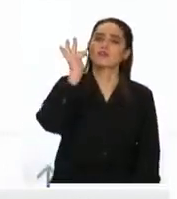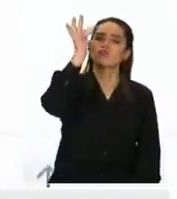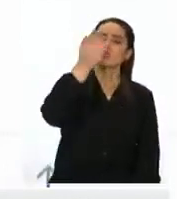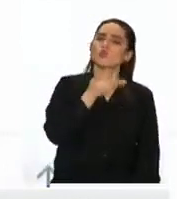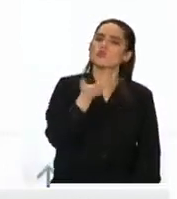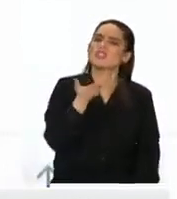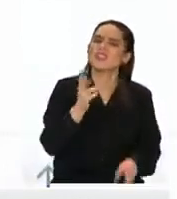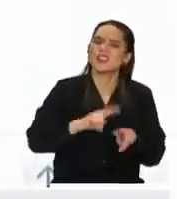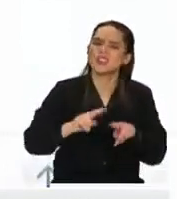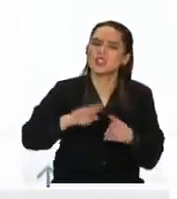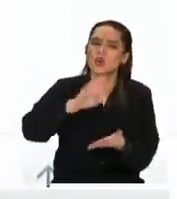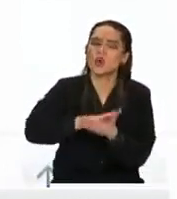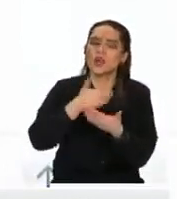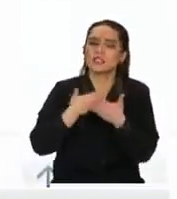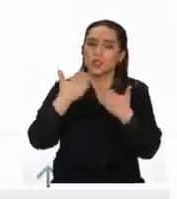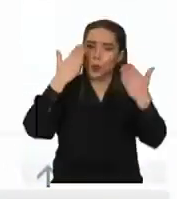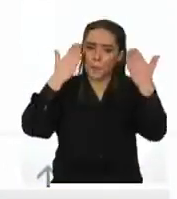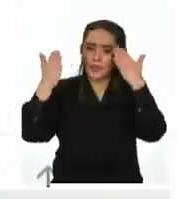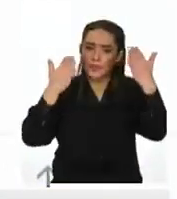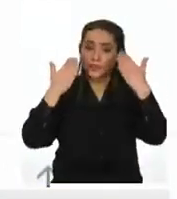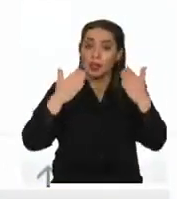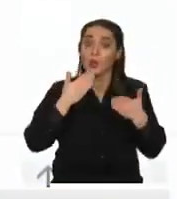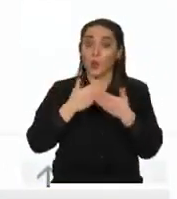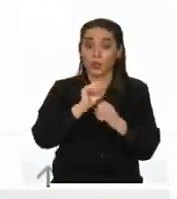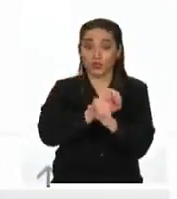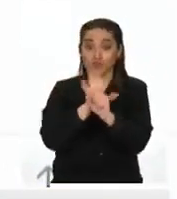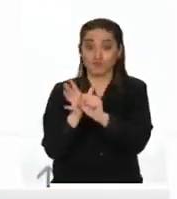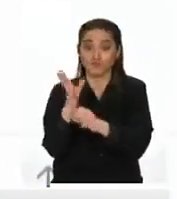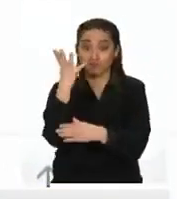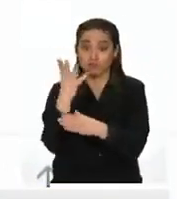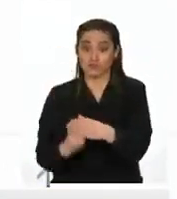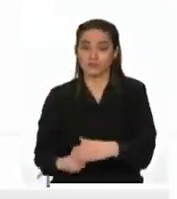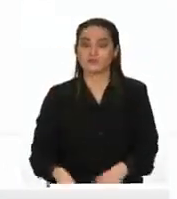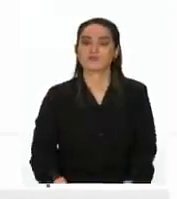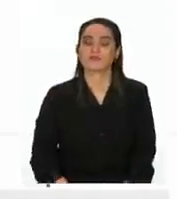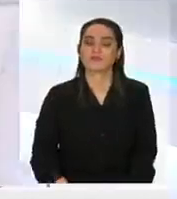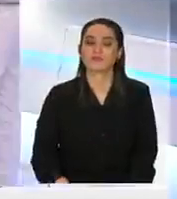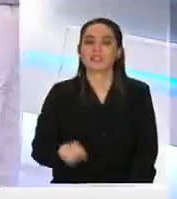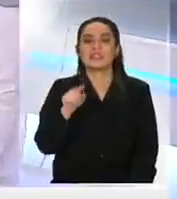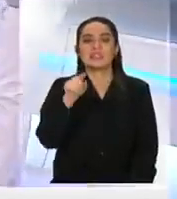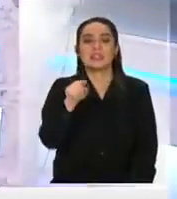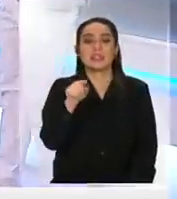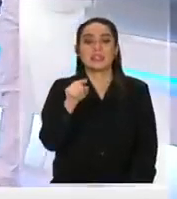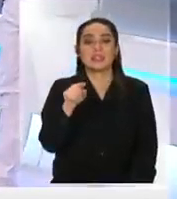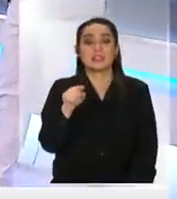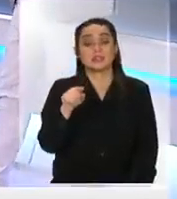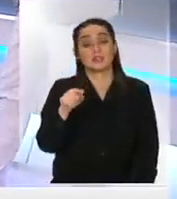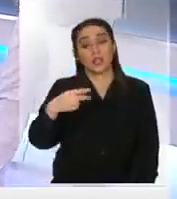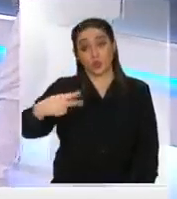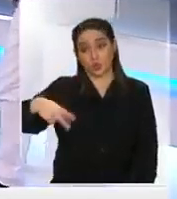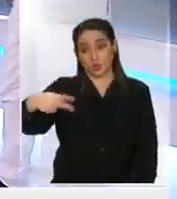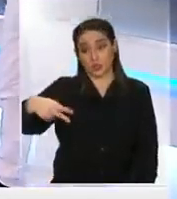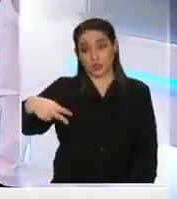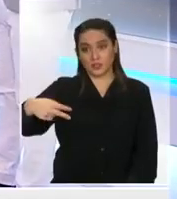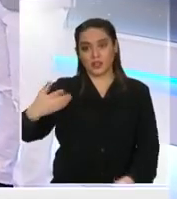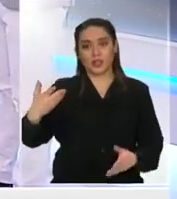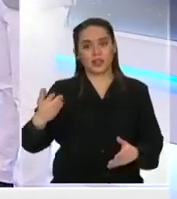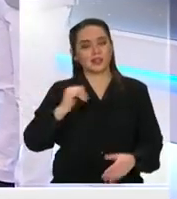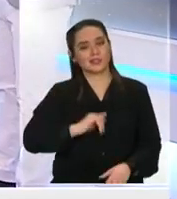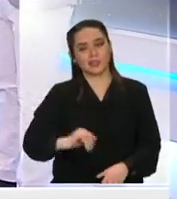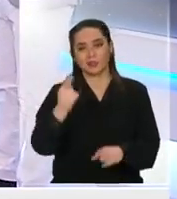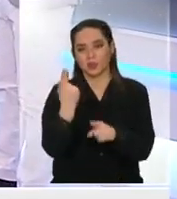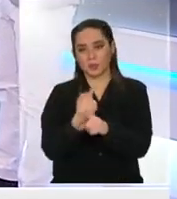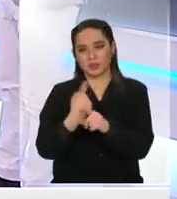va a hacer con la salud mental después de la pandemia? tema que en este noticiero Daniel se toca